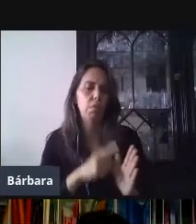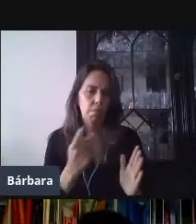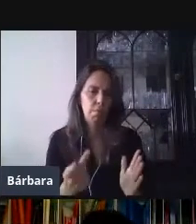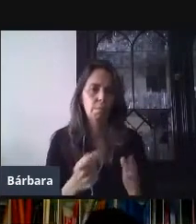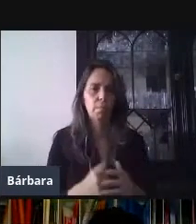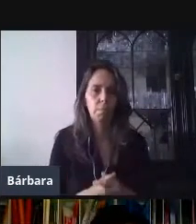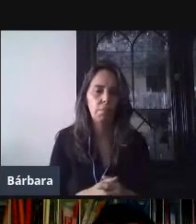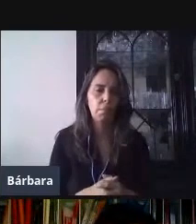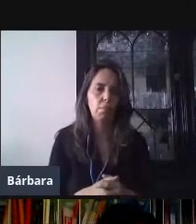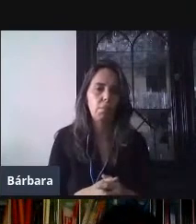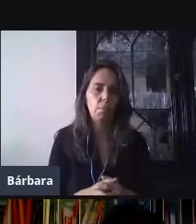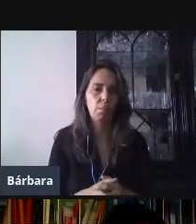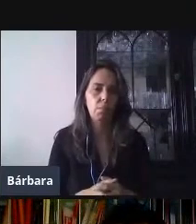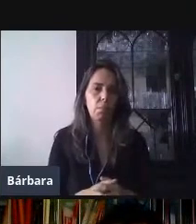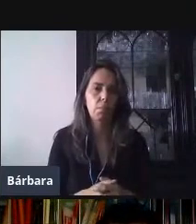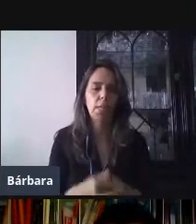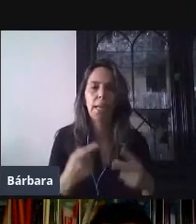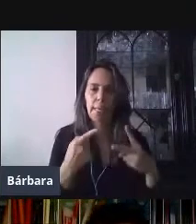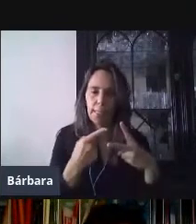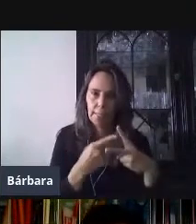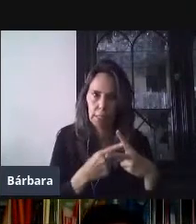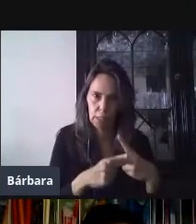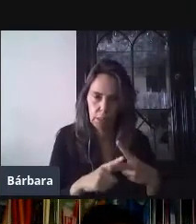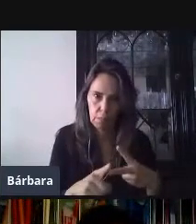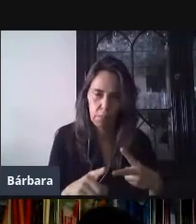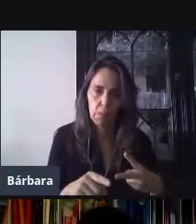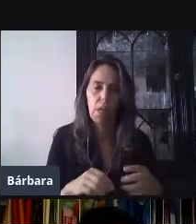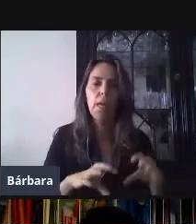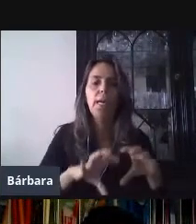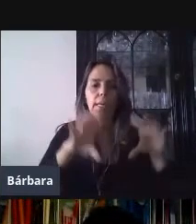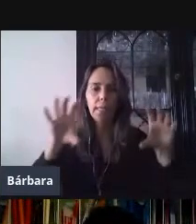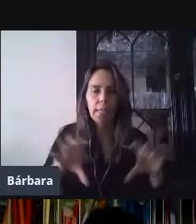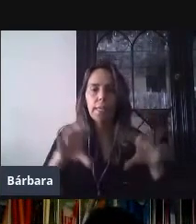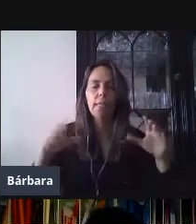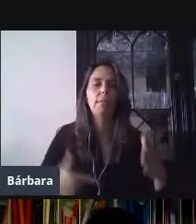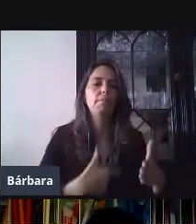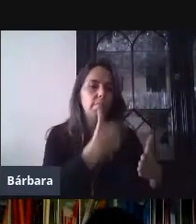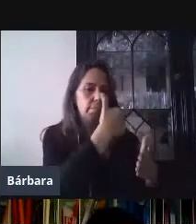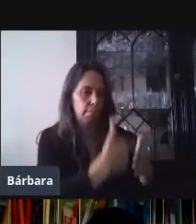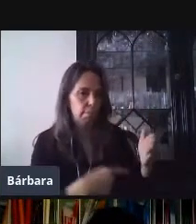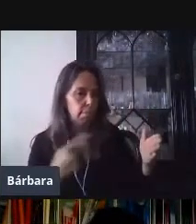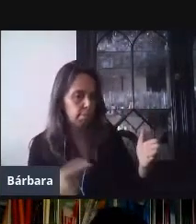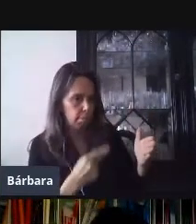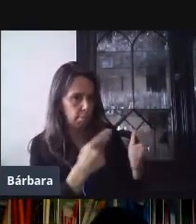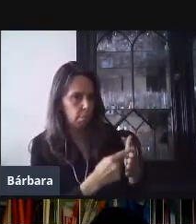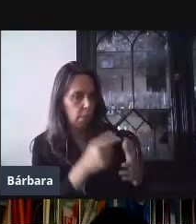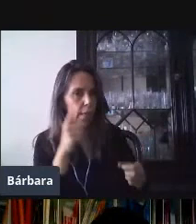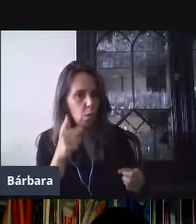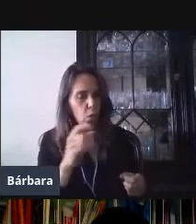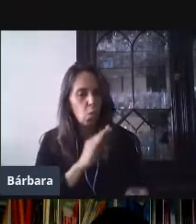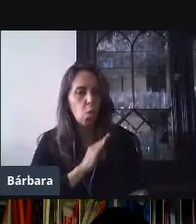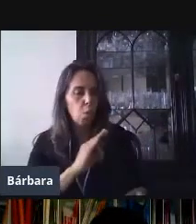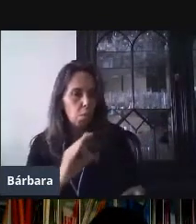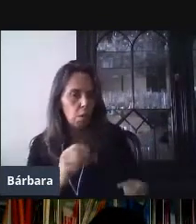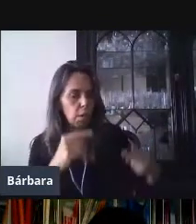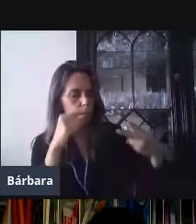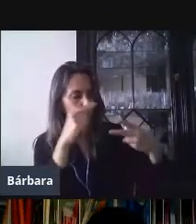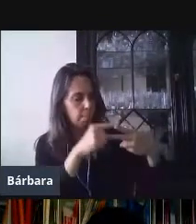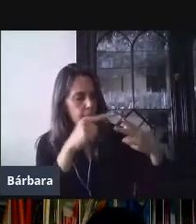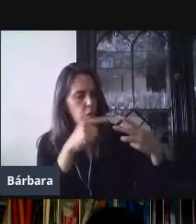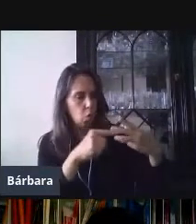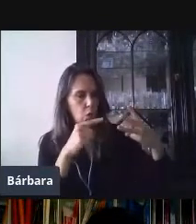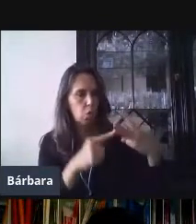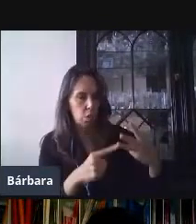Bien, entonces comentamos que para ingresar a formularios de Google íbamos a tener 3 opciones. Yo voy a seleccionar la opción de